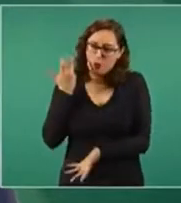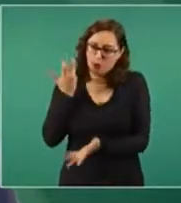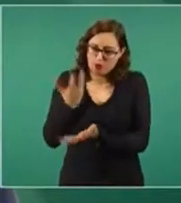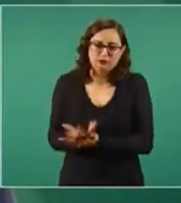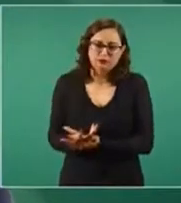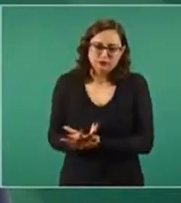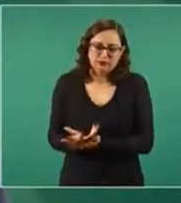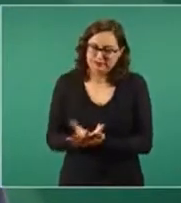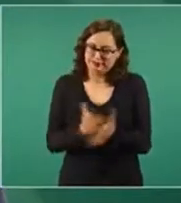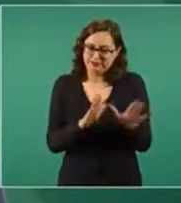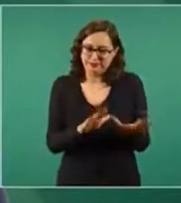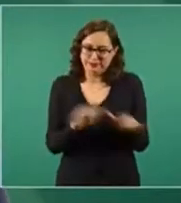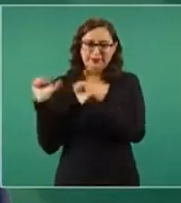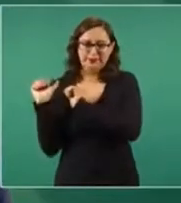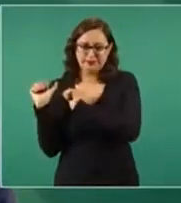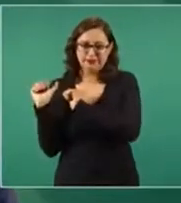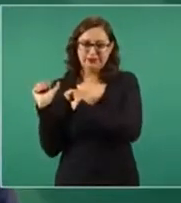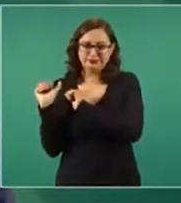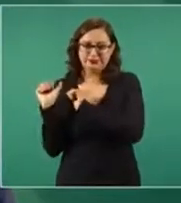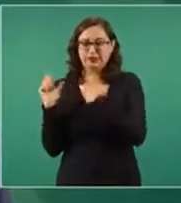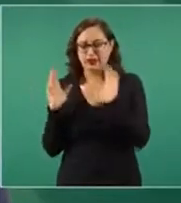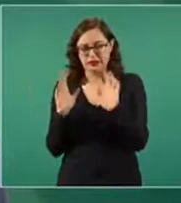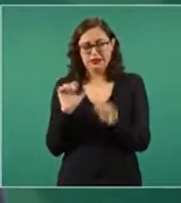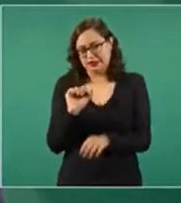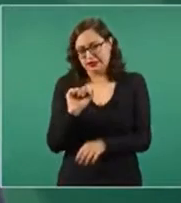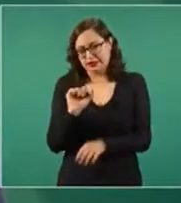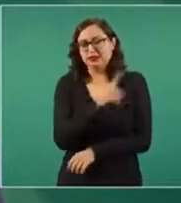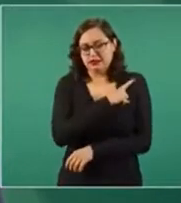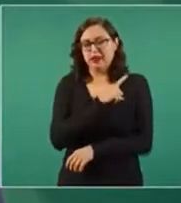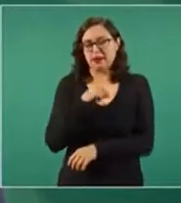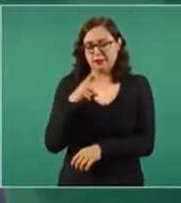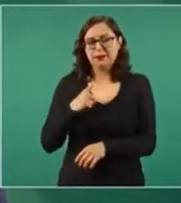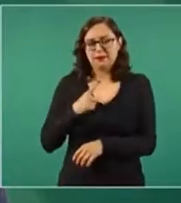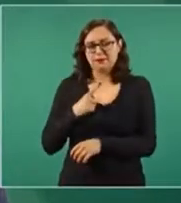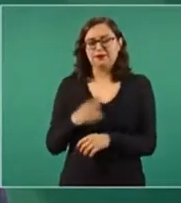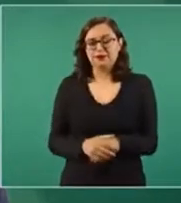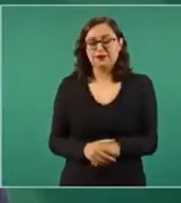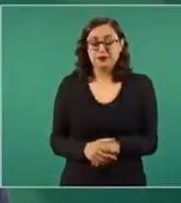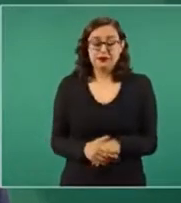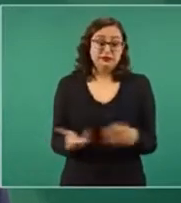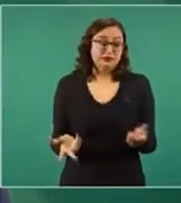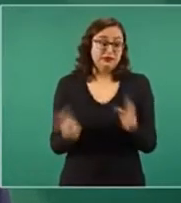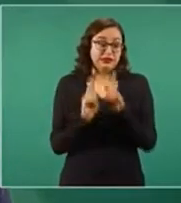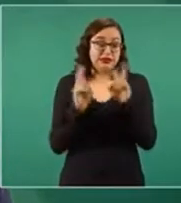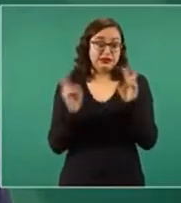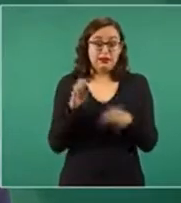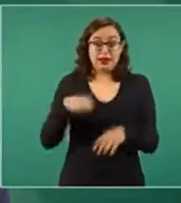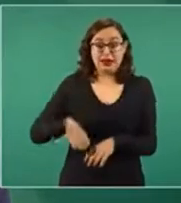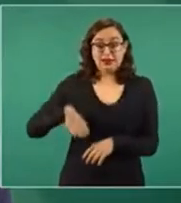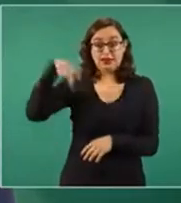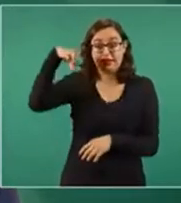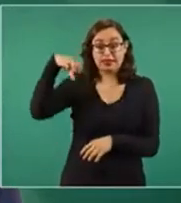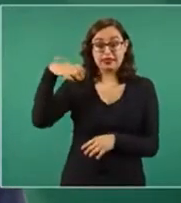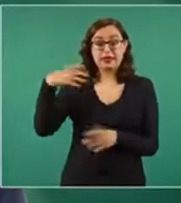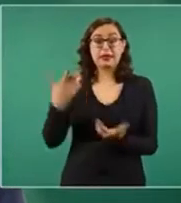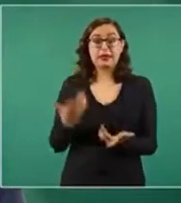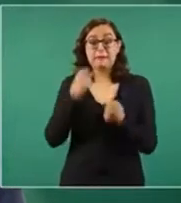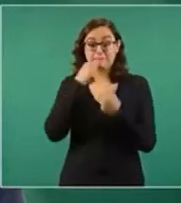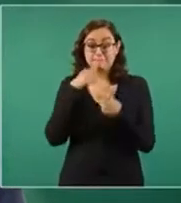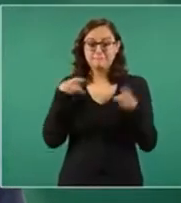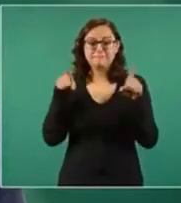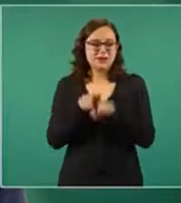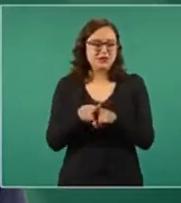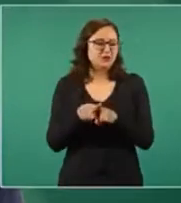no sólo es la edad, sino cuando no se sabe uno